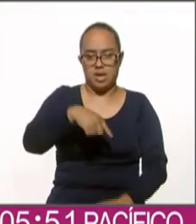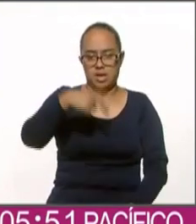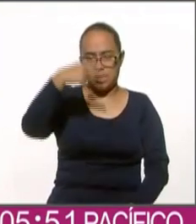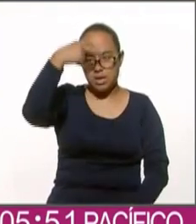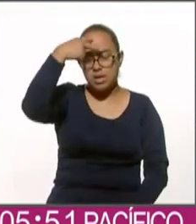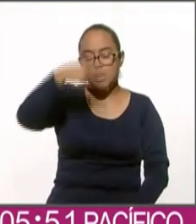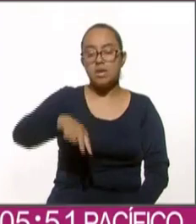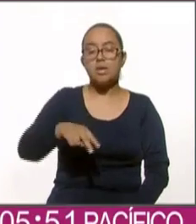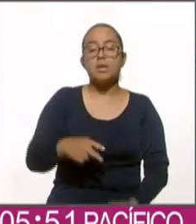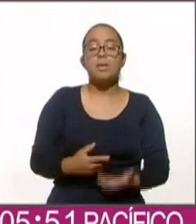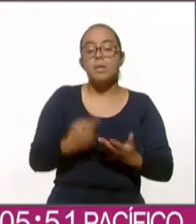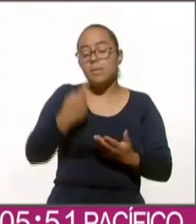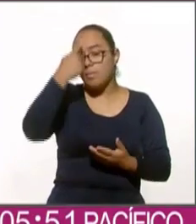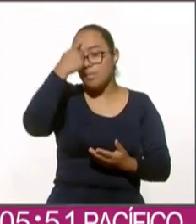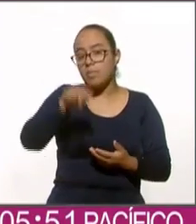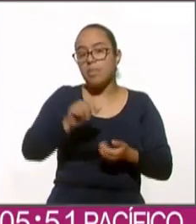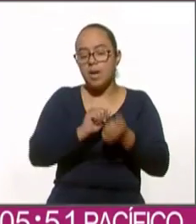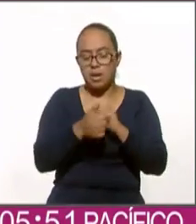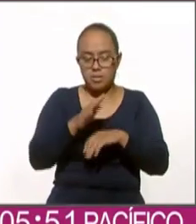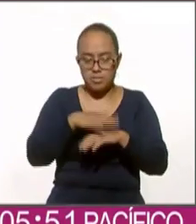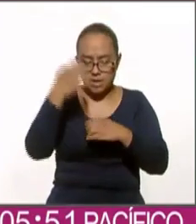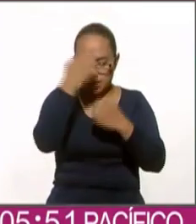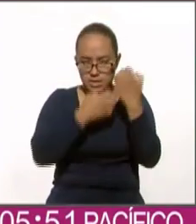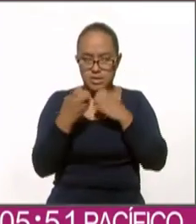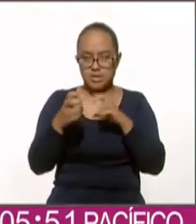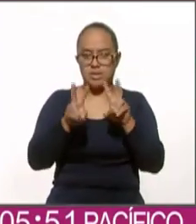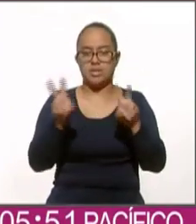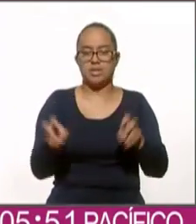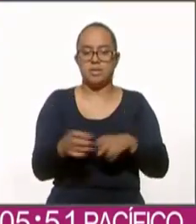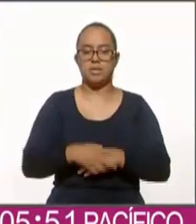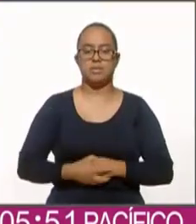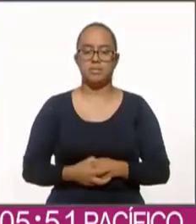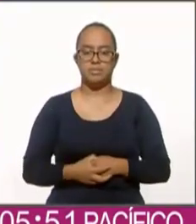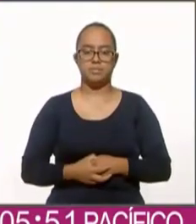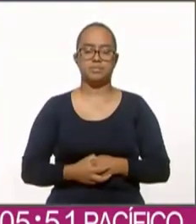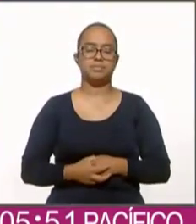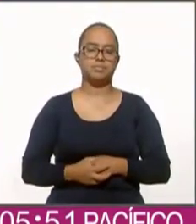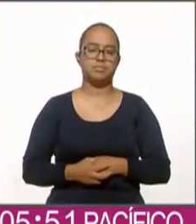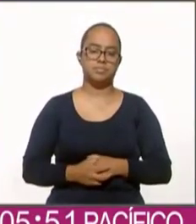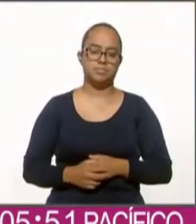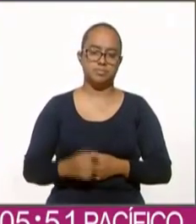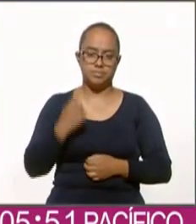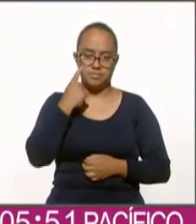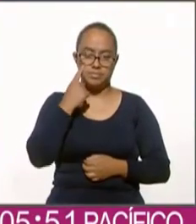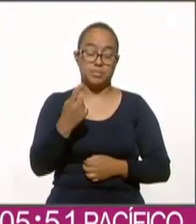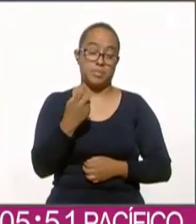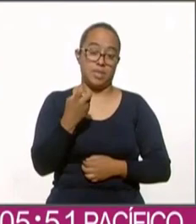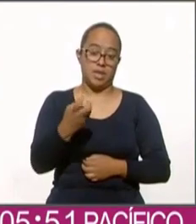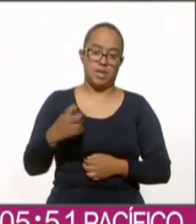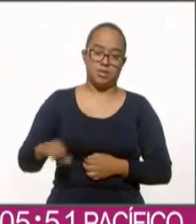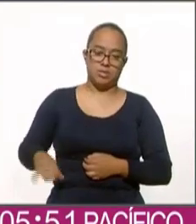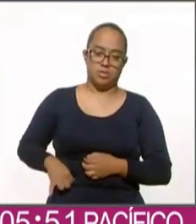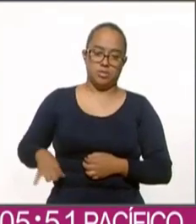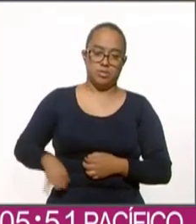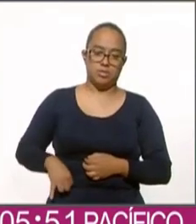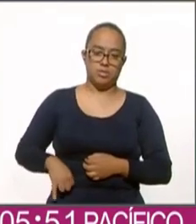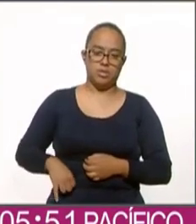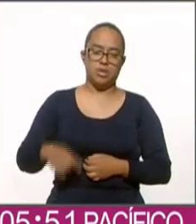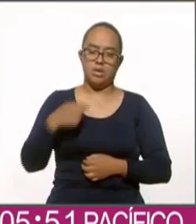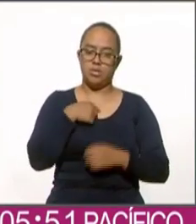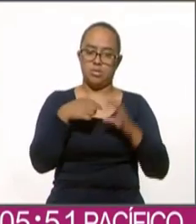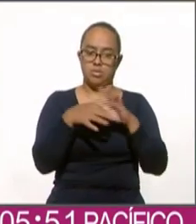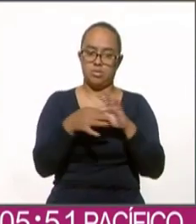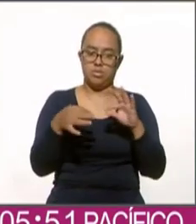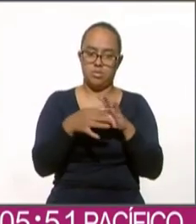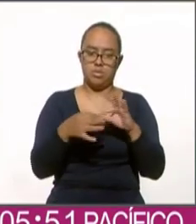para empezar a analizar el tema Paco? Mira, se me hace muy interesante y lo planteo así